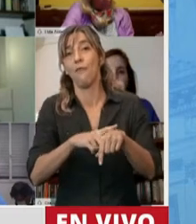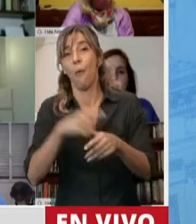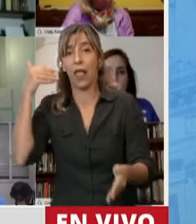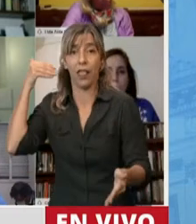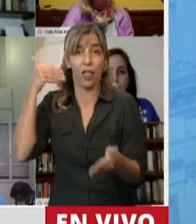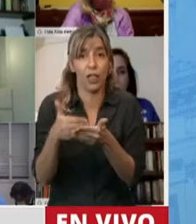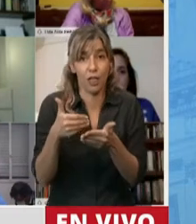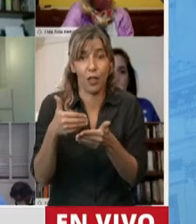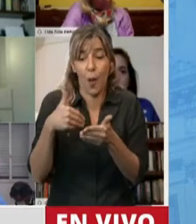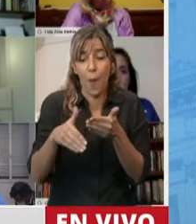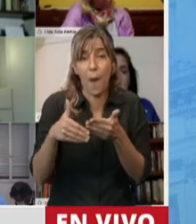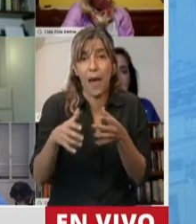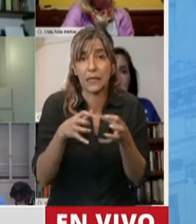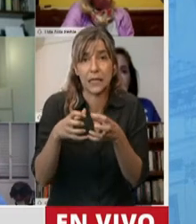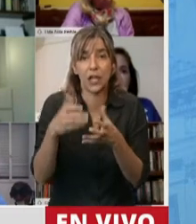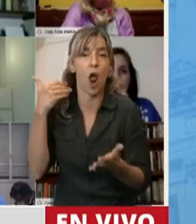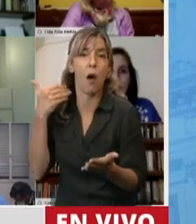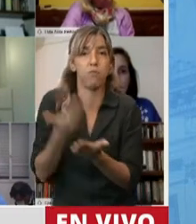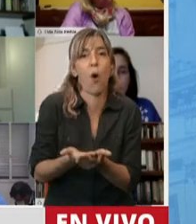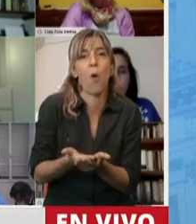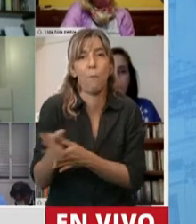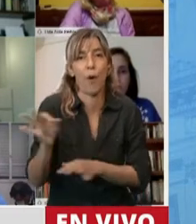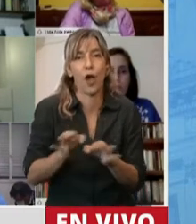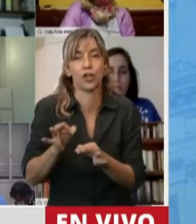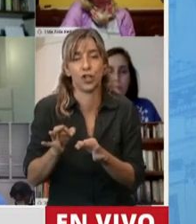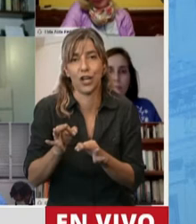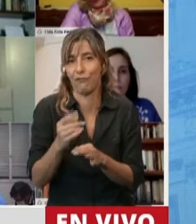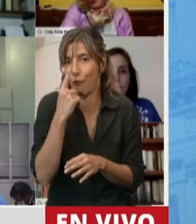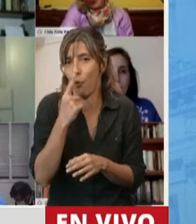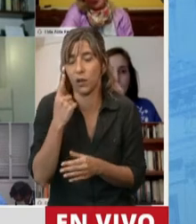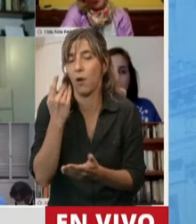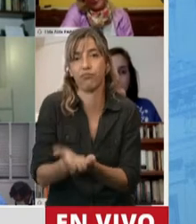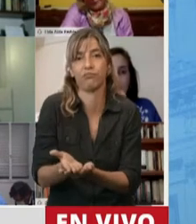esta sesión. Más allá de esto,